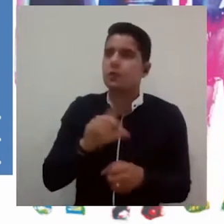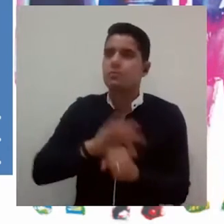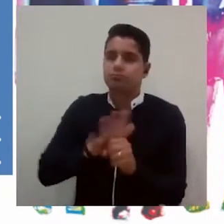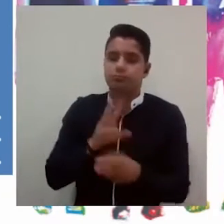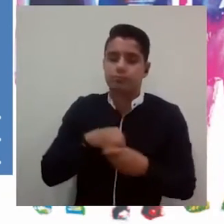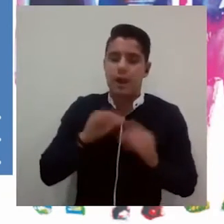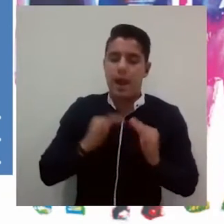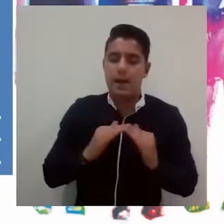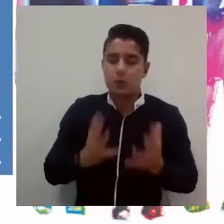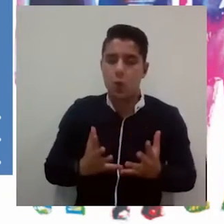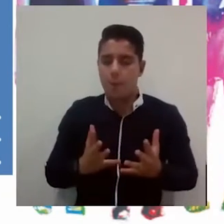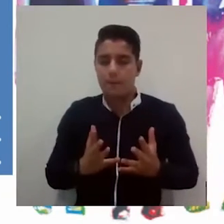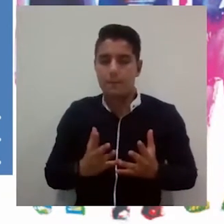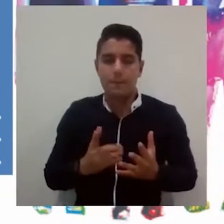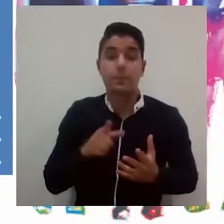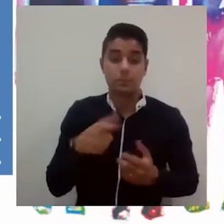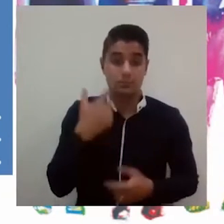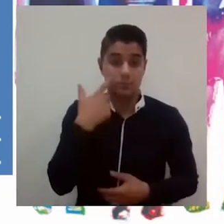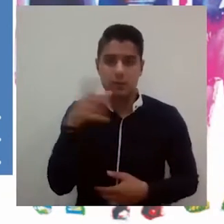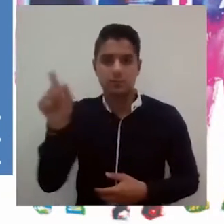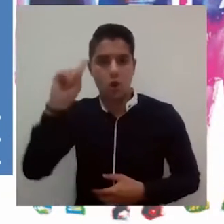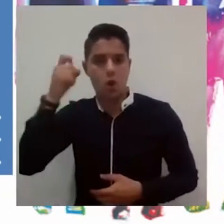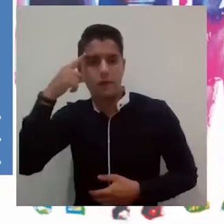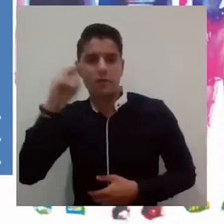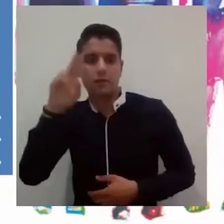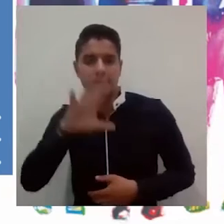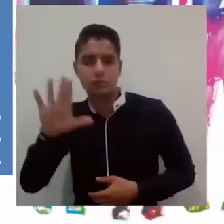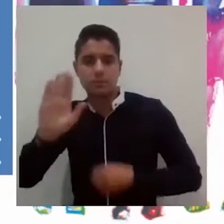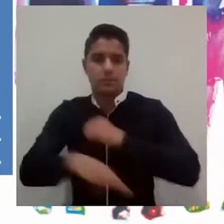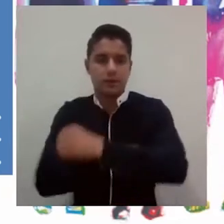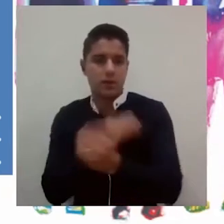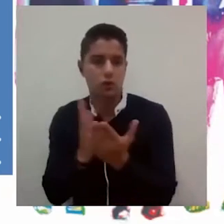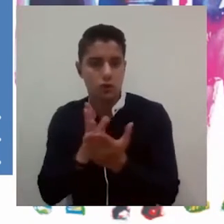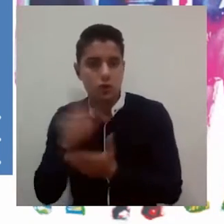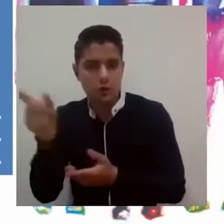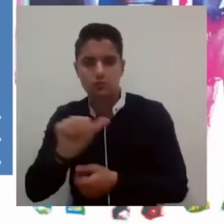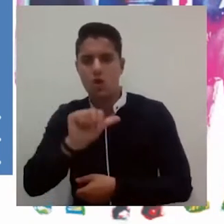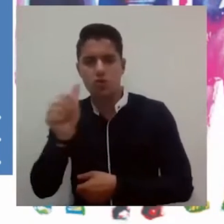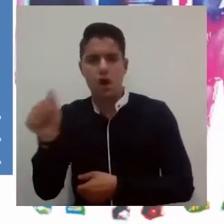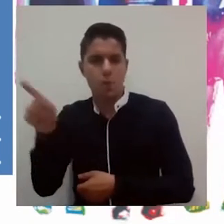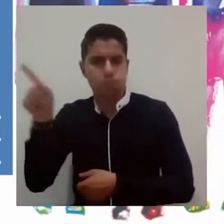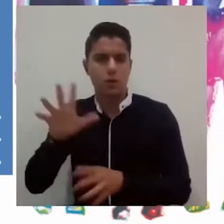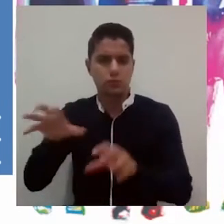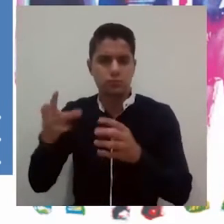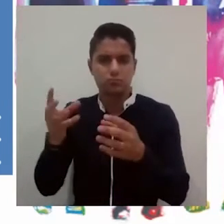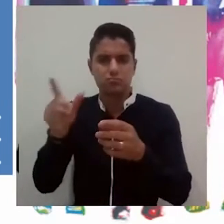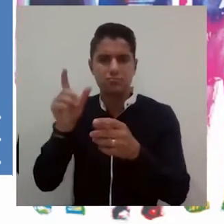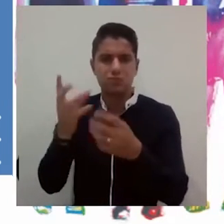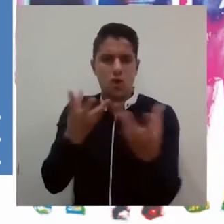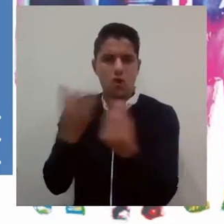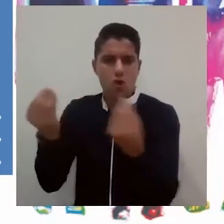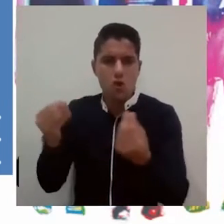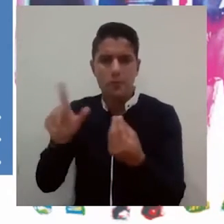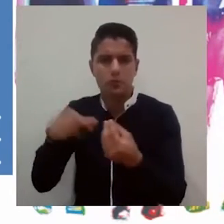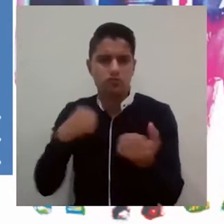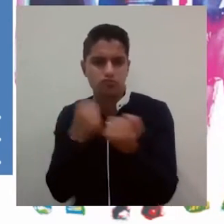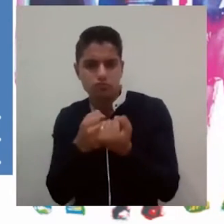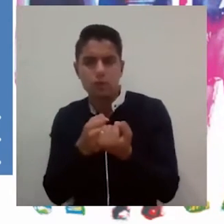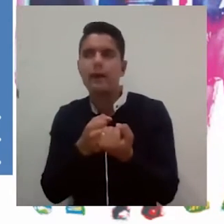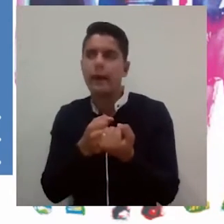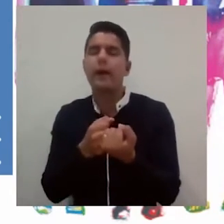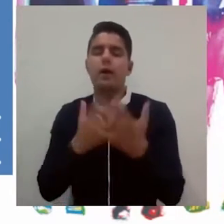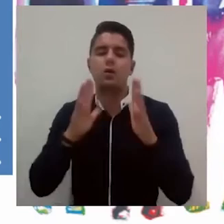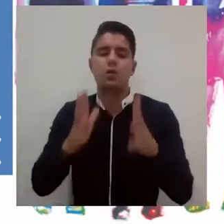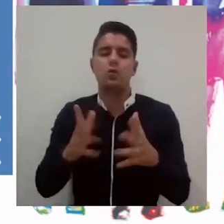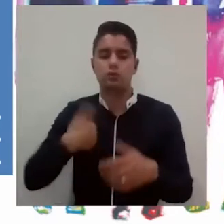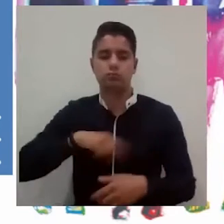educativo. Debo destacar la manera articulada con la que el gobierno nacional, el Ministerio de Educación y todos los demás actores que hacen